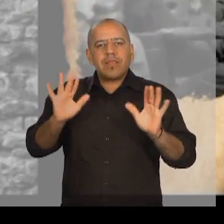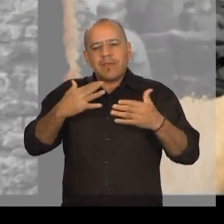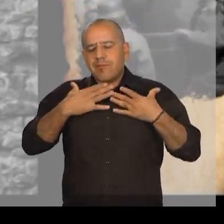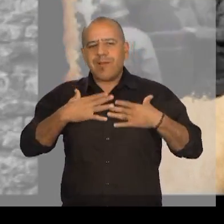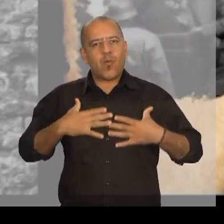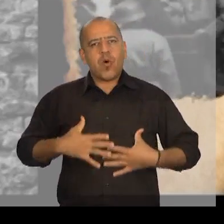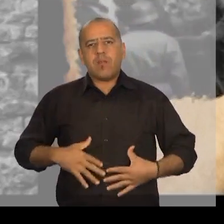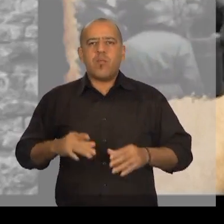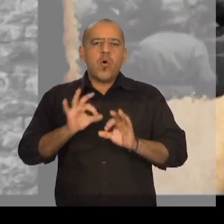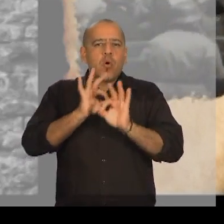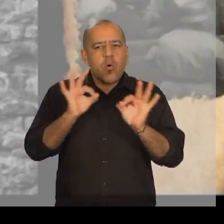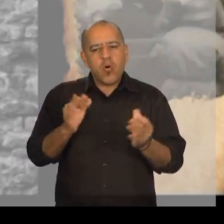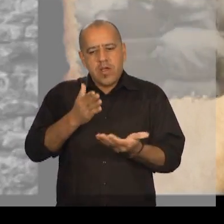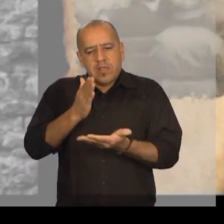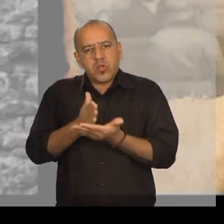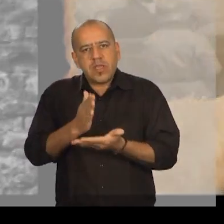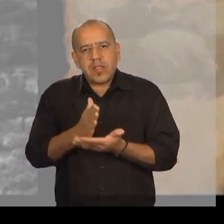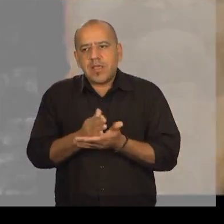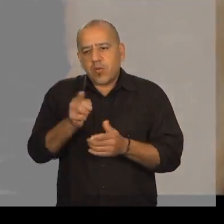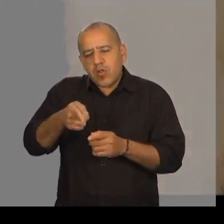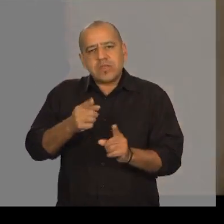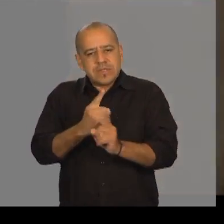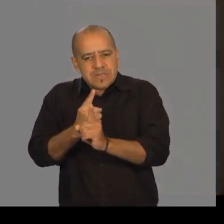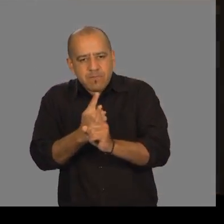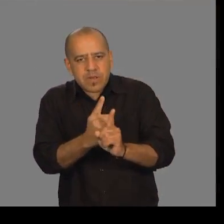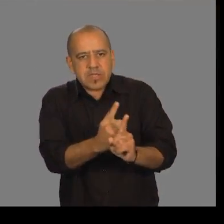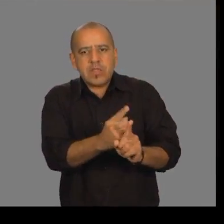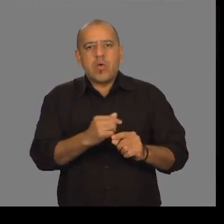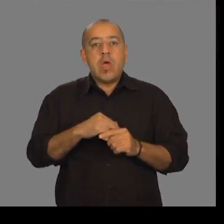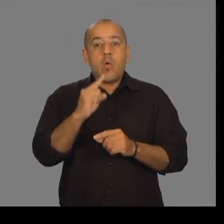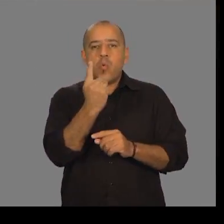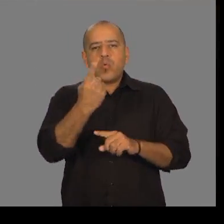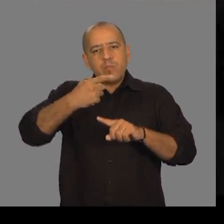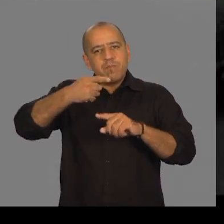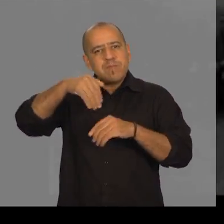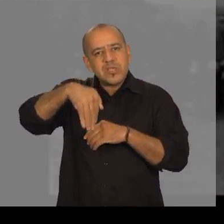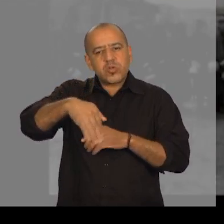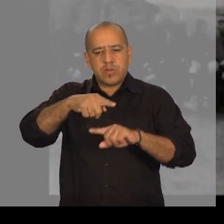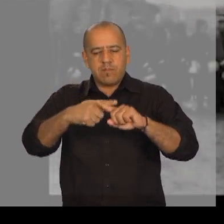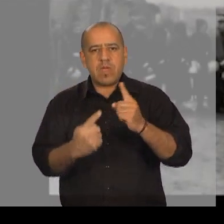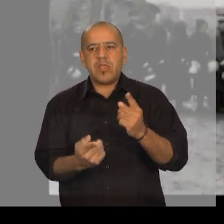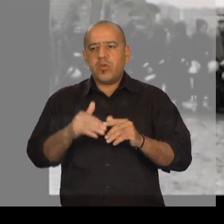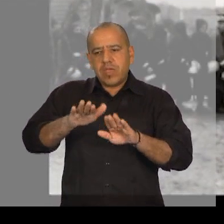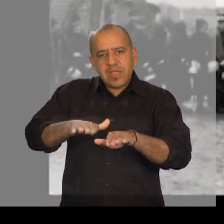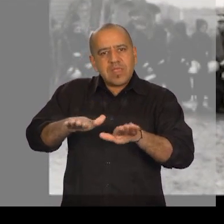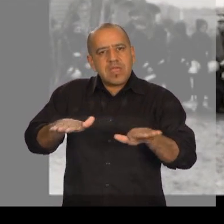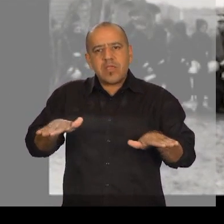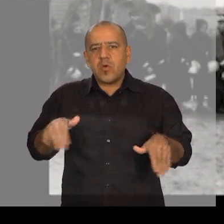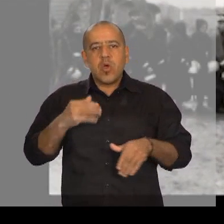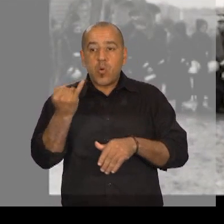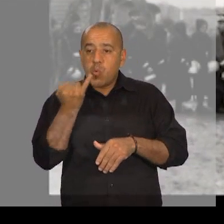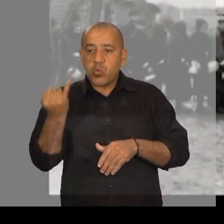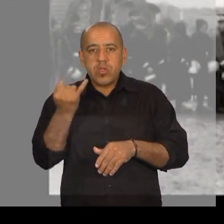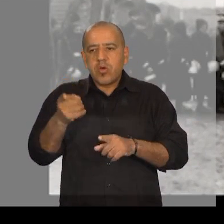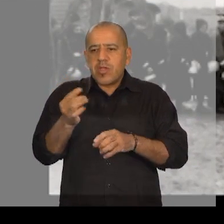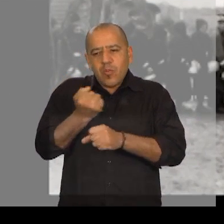o a través de la solidaridad con los perseguidos. Al millón y medio de niños judíos, a los que no le permitieron